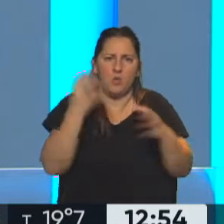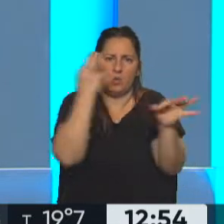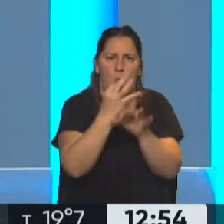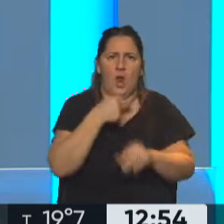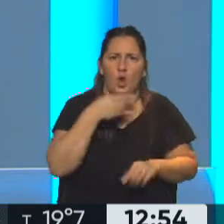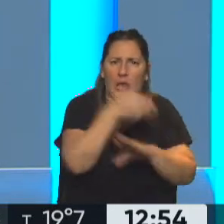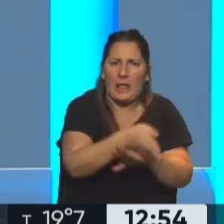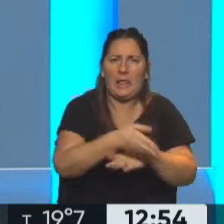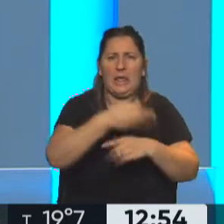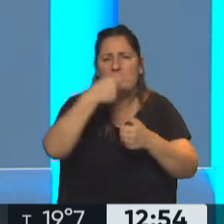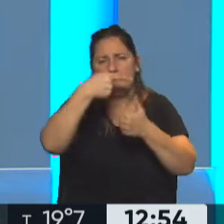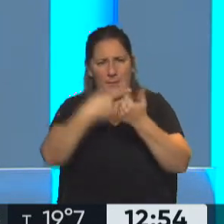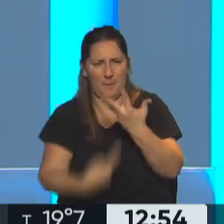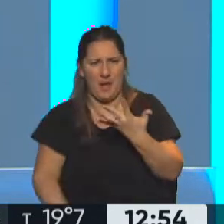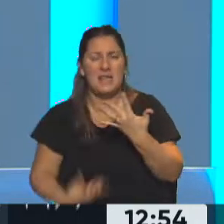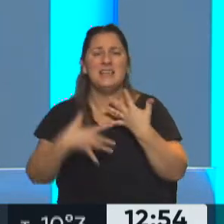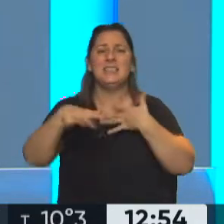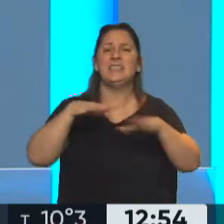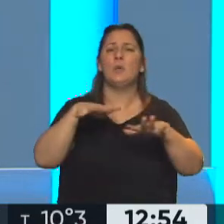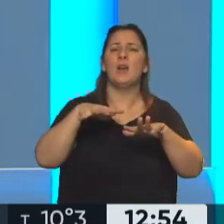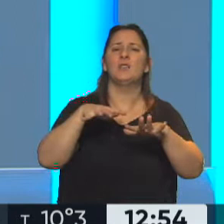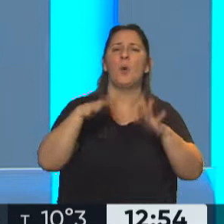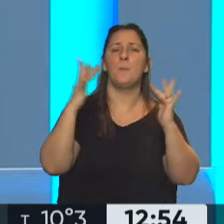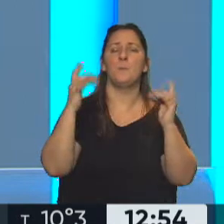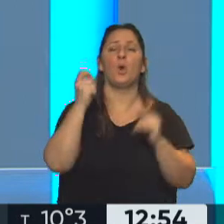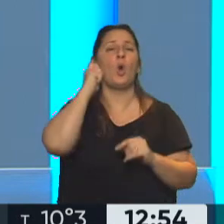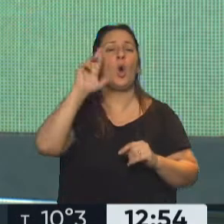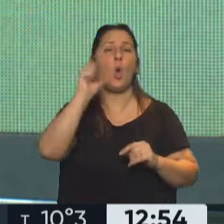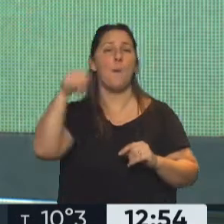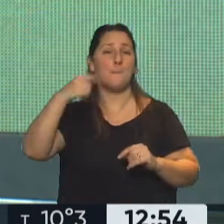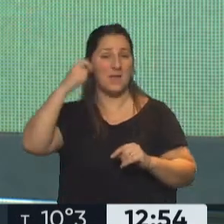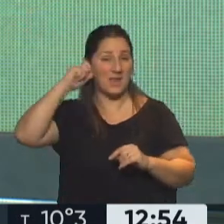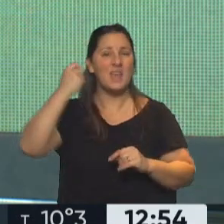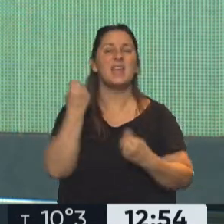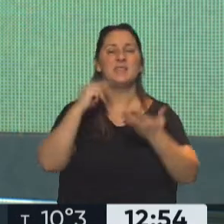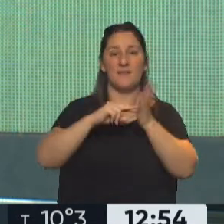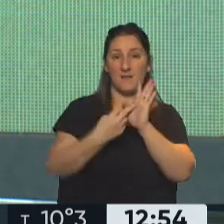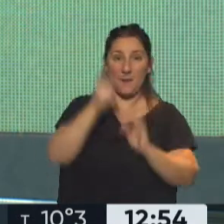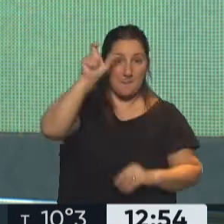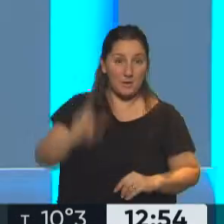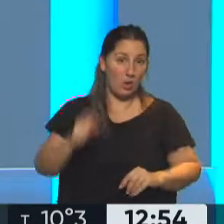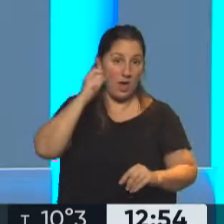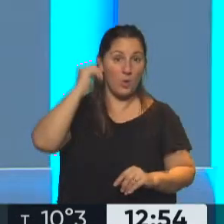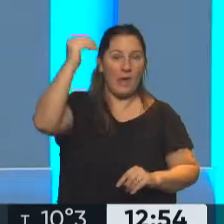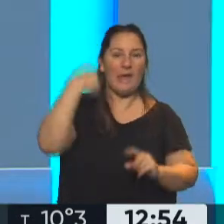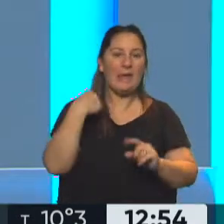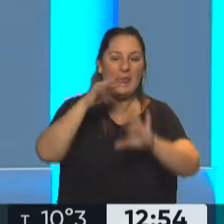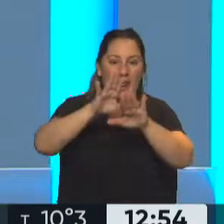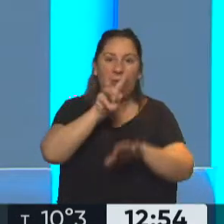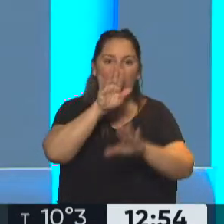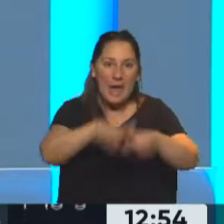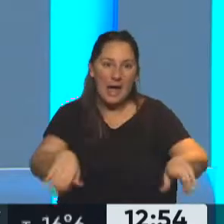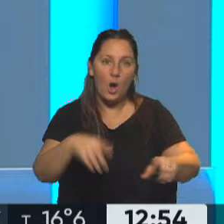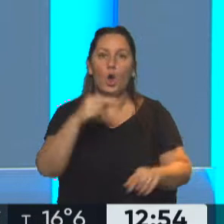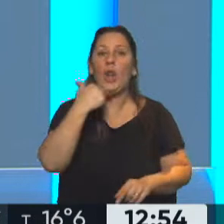puede desembocar, ¿no? Hay también situaciones de grooming, que es cuando el adulto quiere relacionarse con una niña,